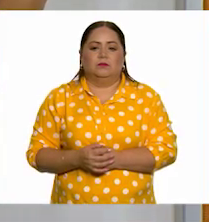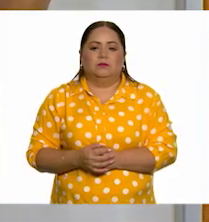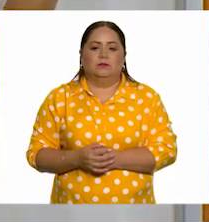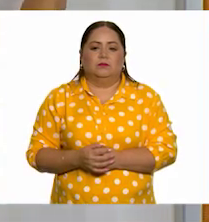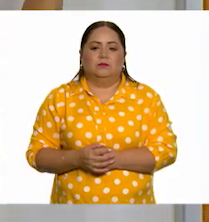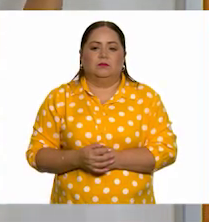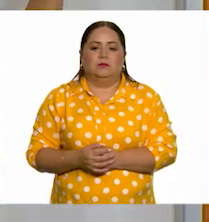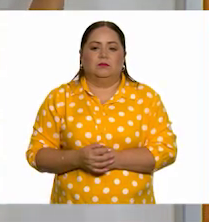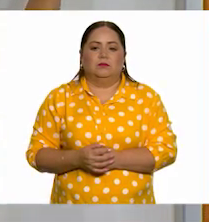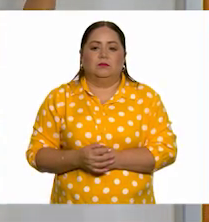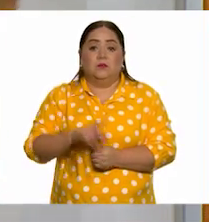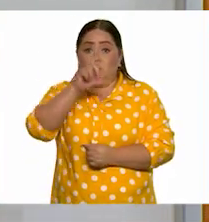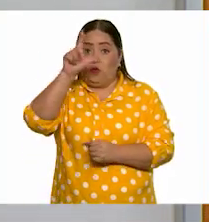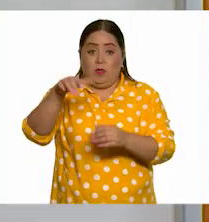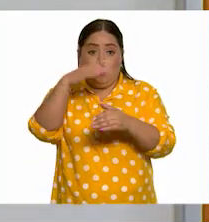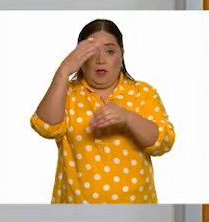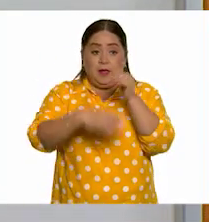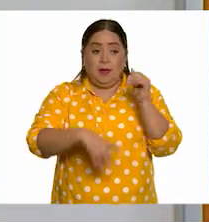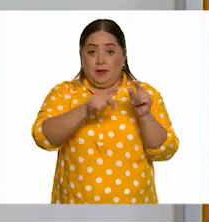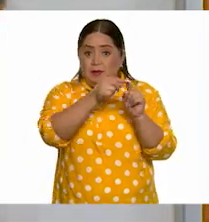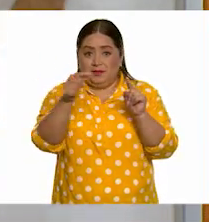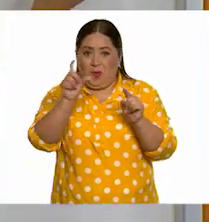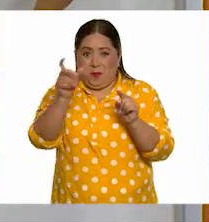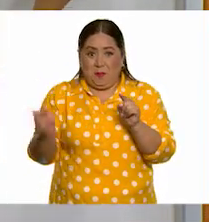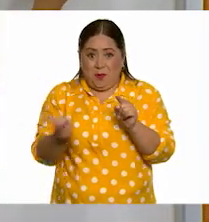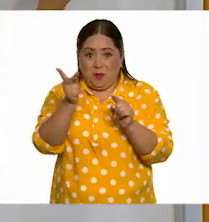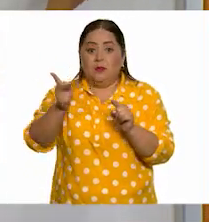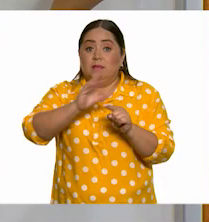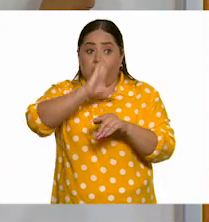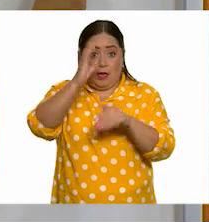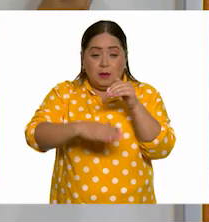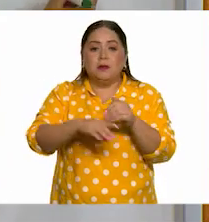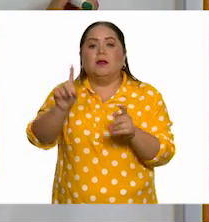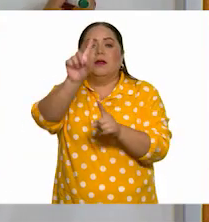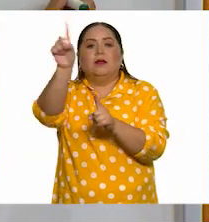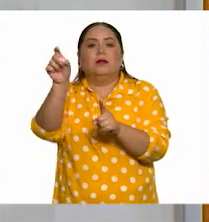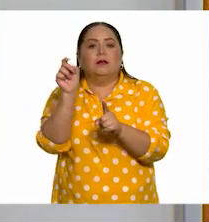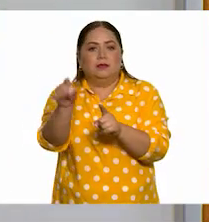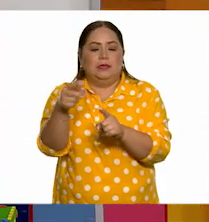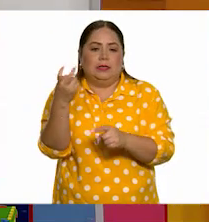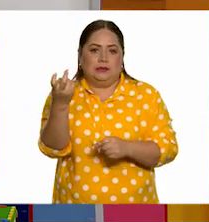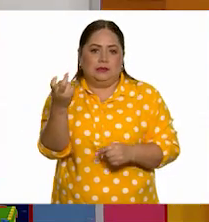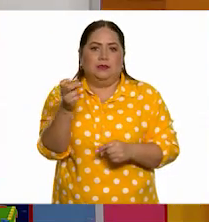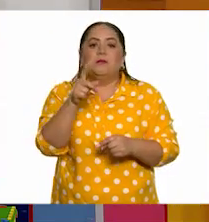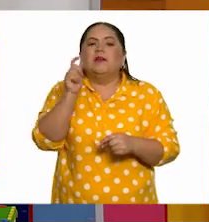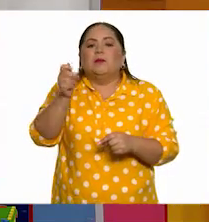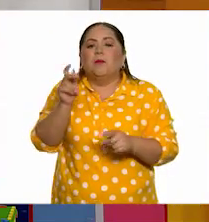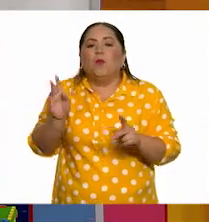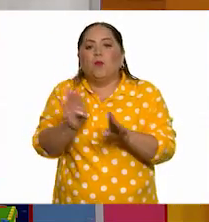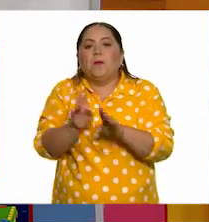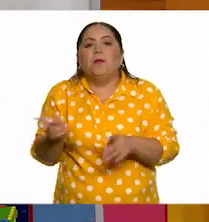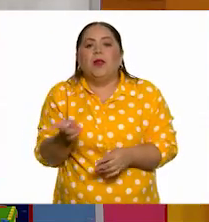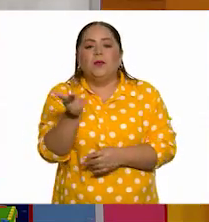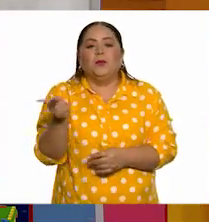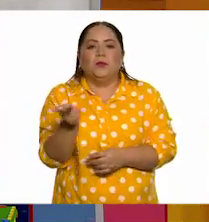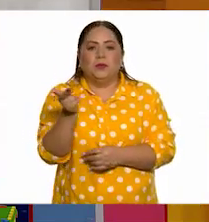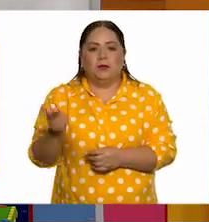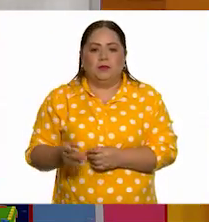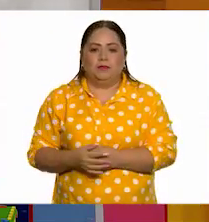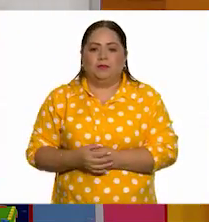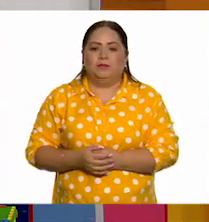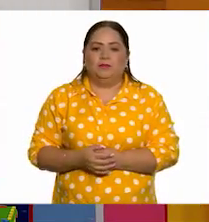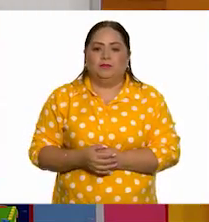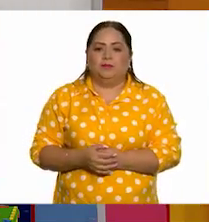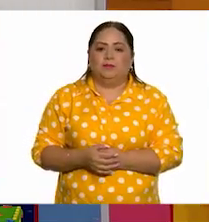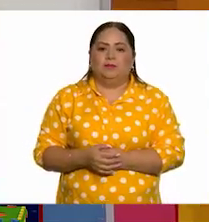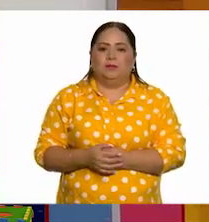tienes que cerrar el signo de interrogación. Y esta es la forma en la que se cierra. O siempre para